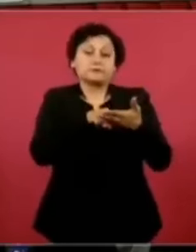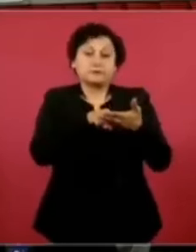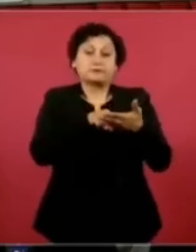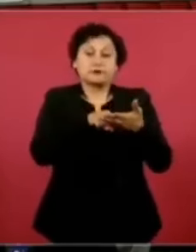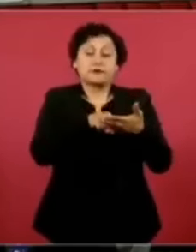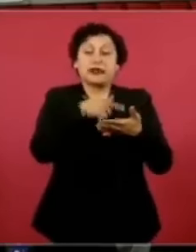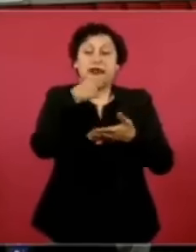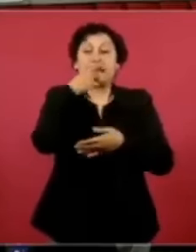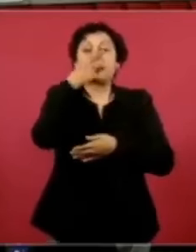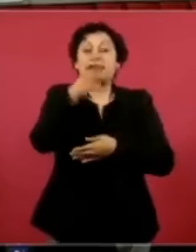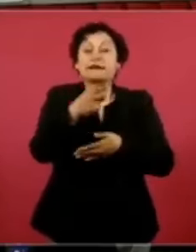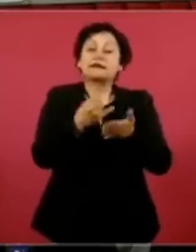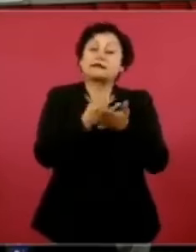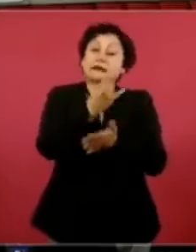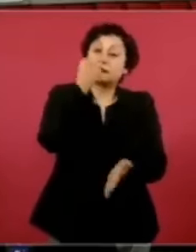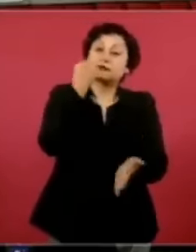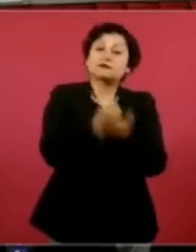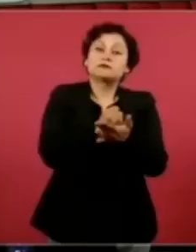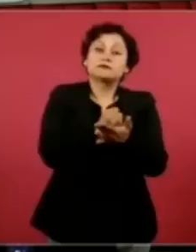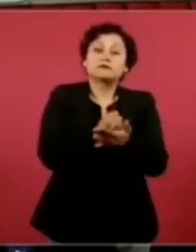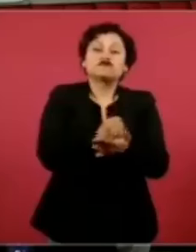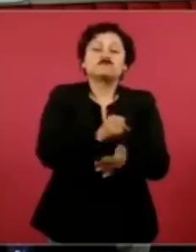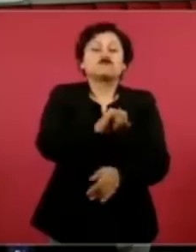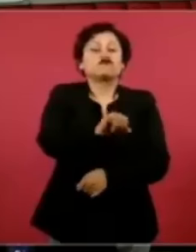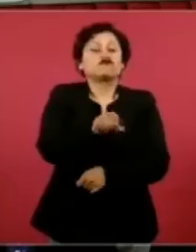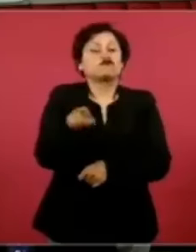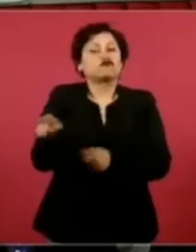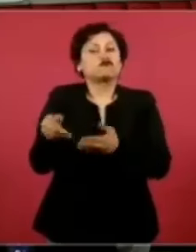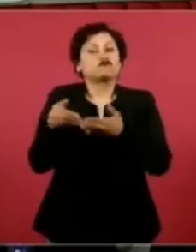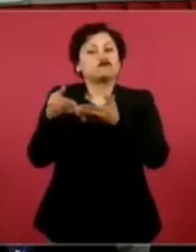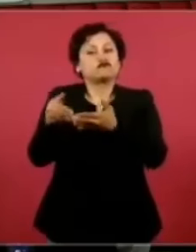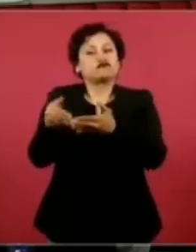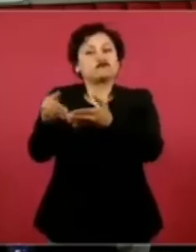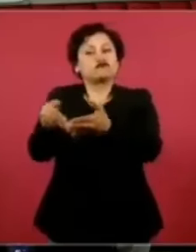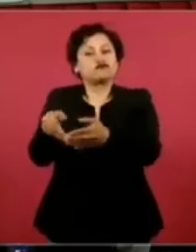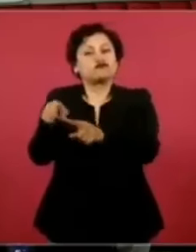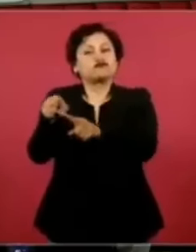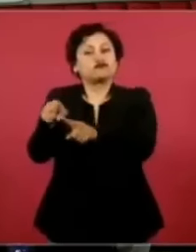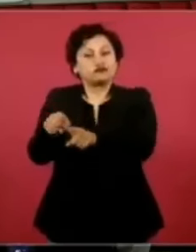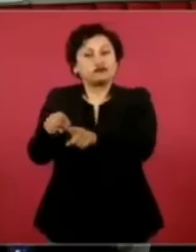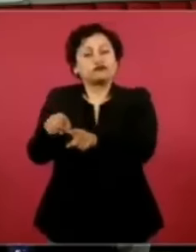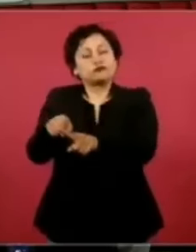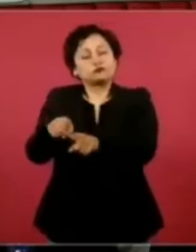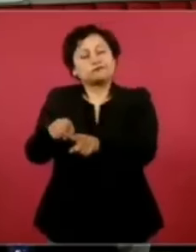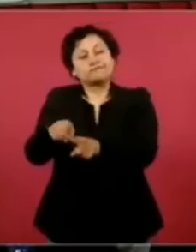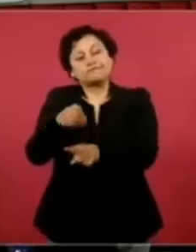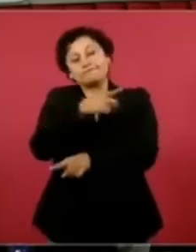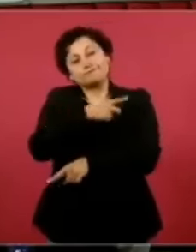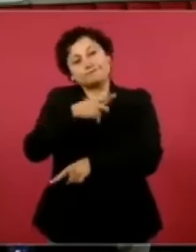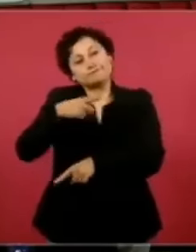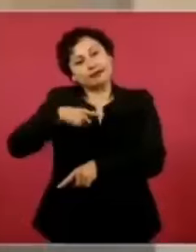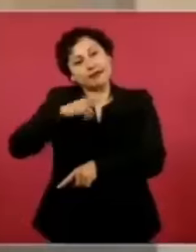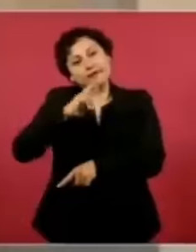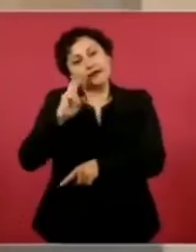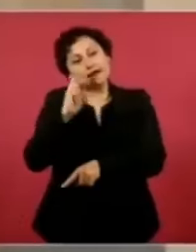interoceánico debe proporcionar al quejoso el procedimiento para ser indemnizados.